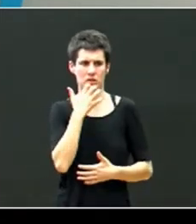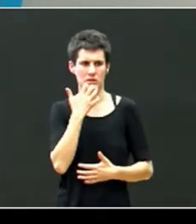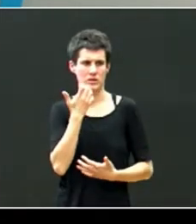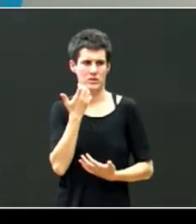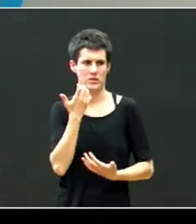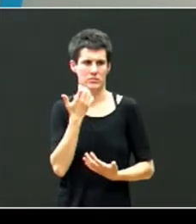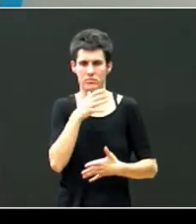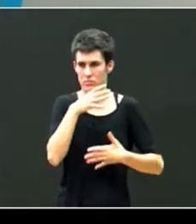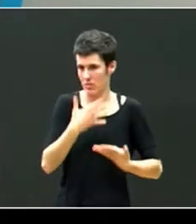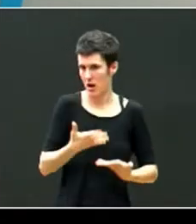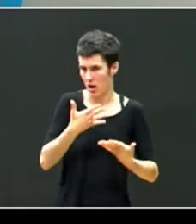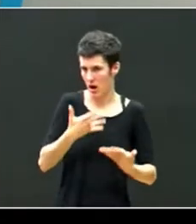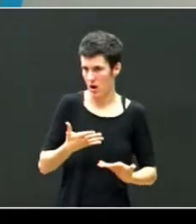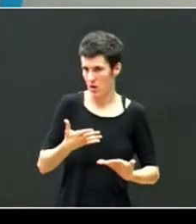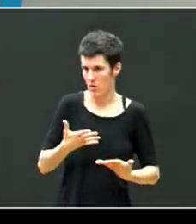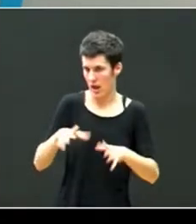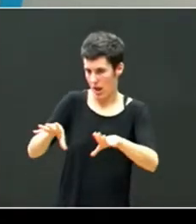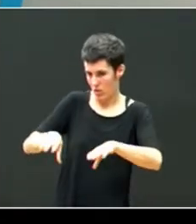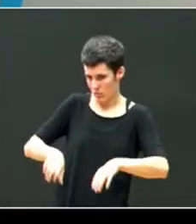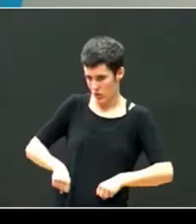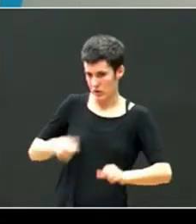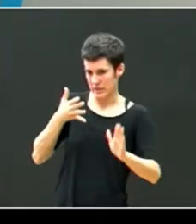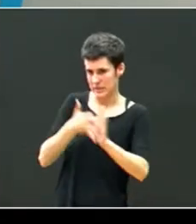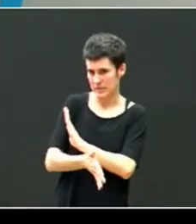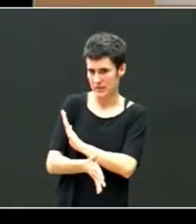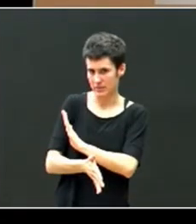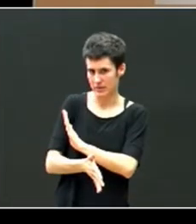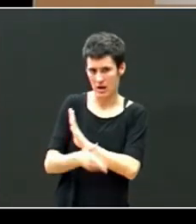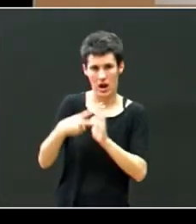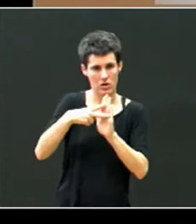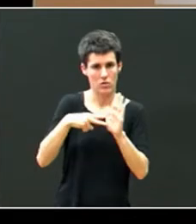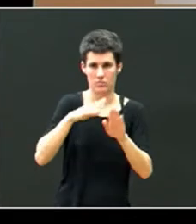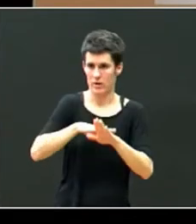es una medida de protección porque lo es